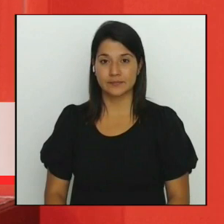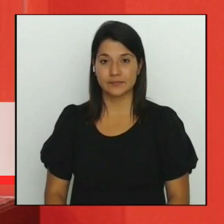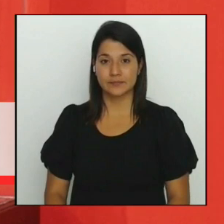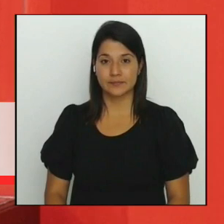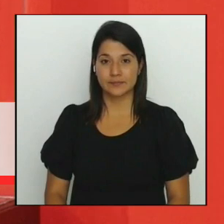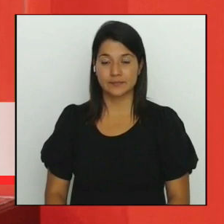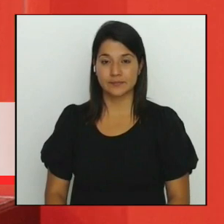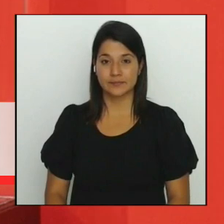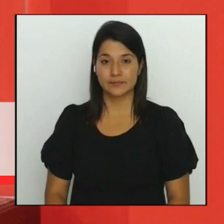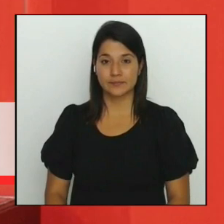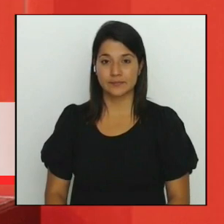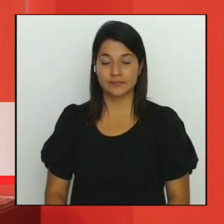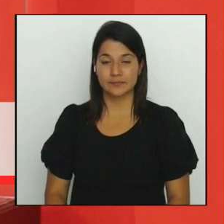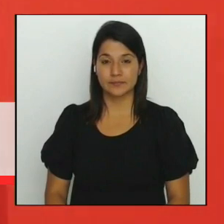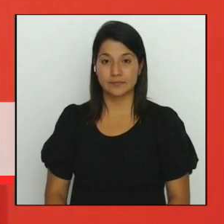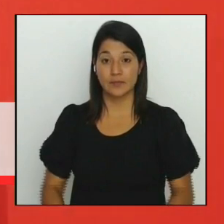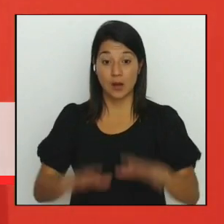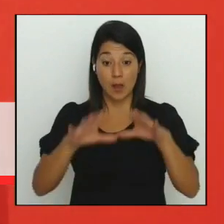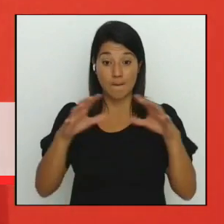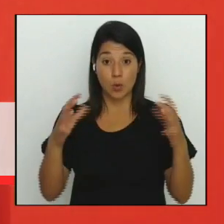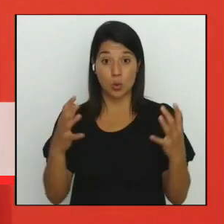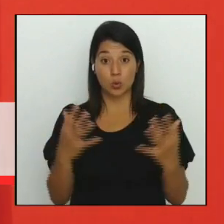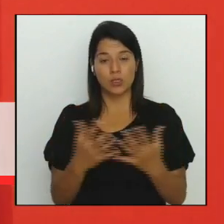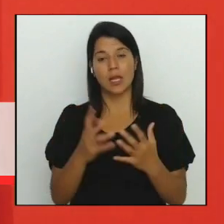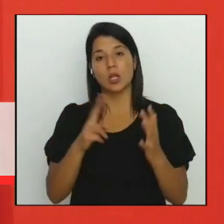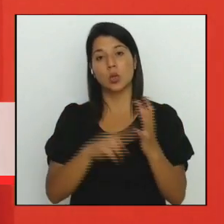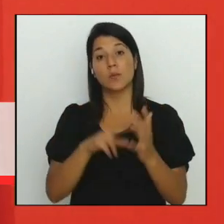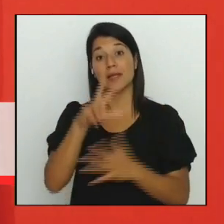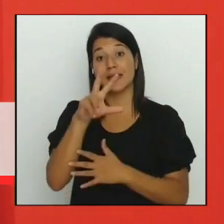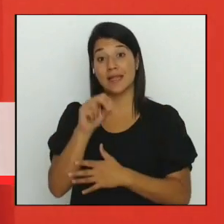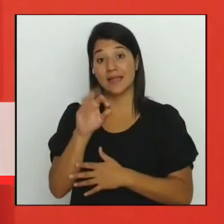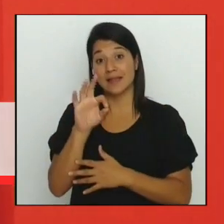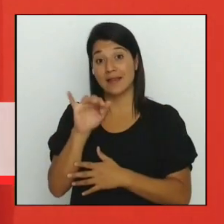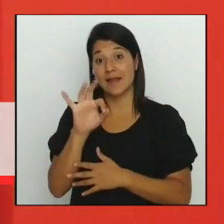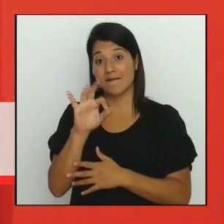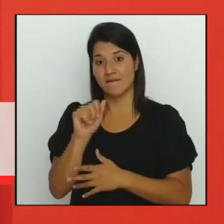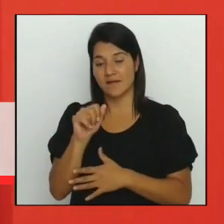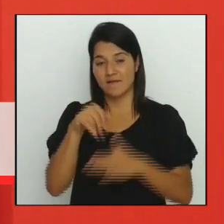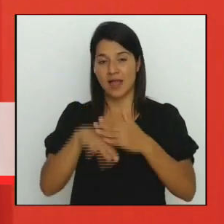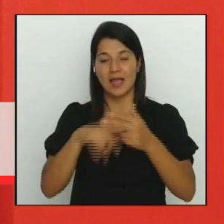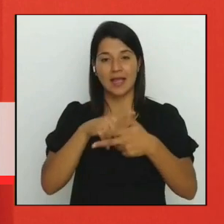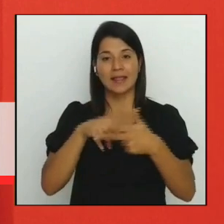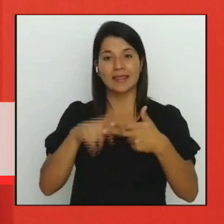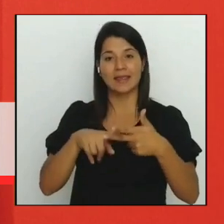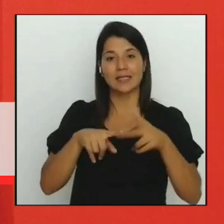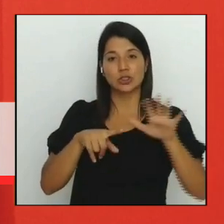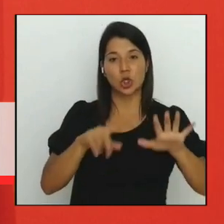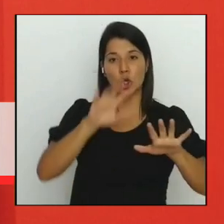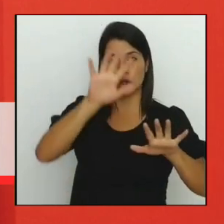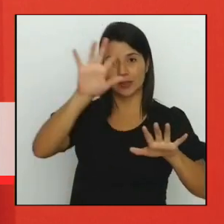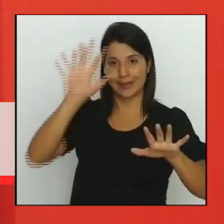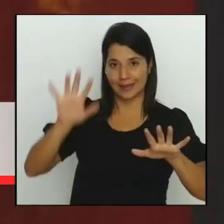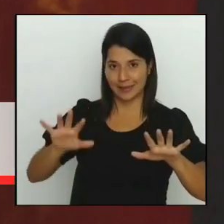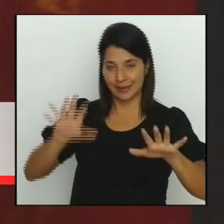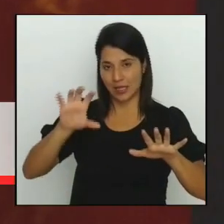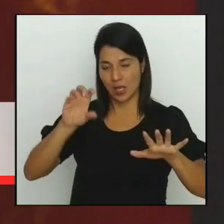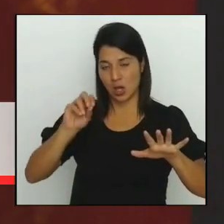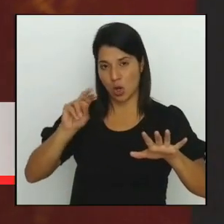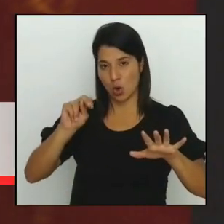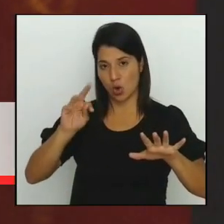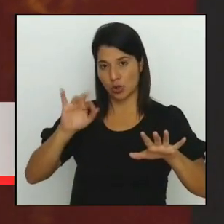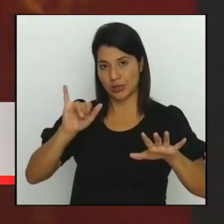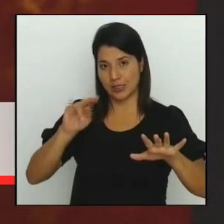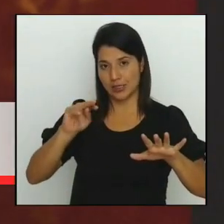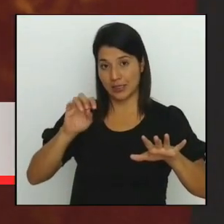el Mundial de 2030 de la FIFA se jugará en 3 continentes las confederaciones de fútbol de Europa